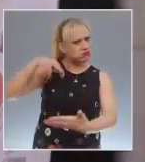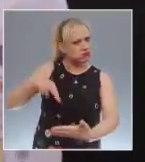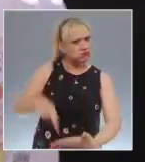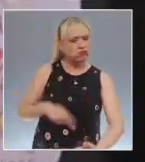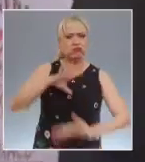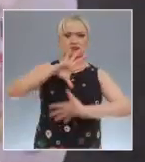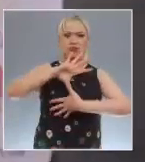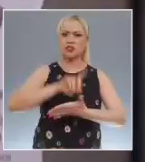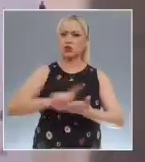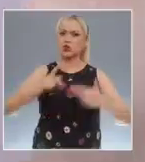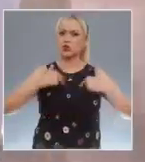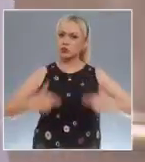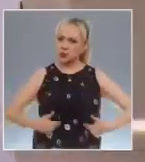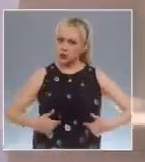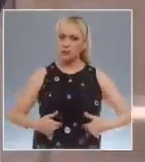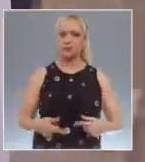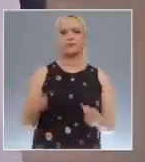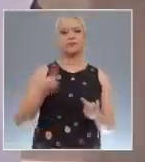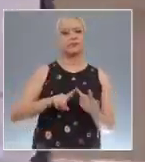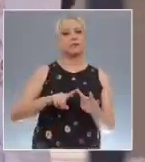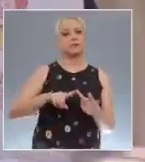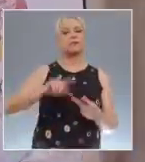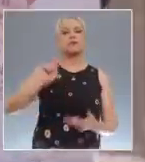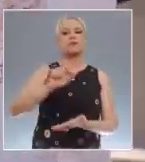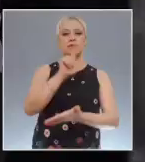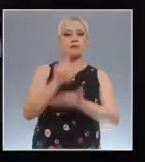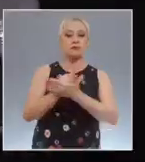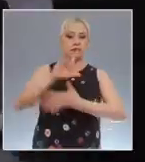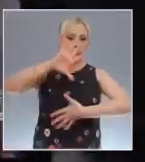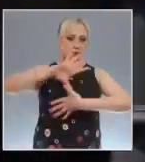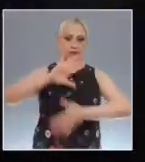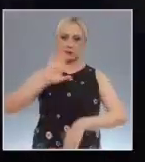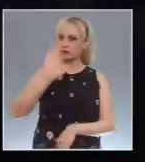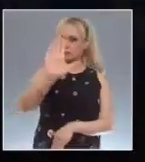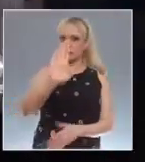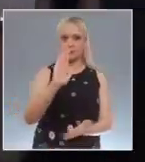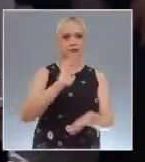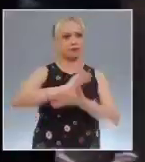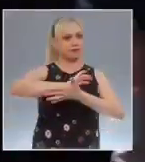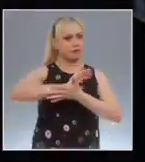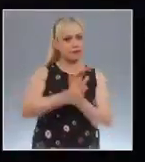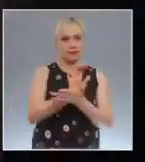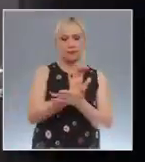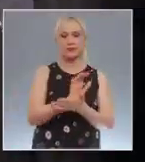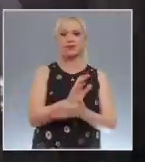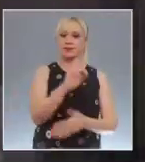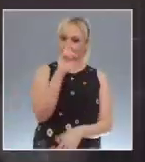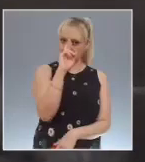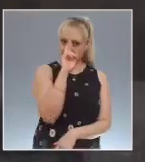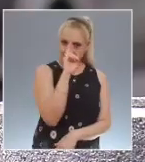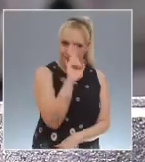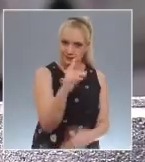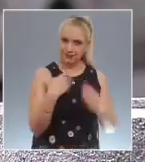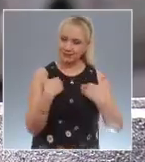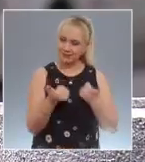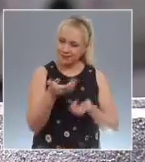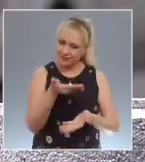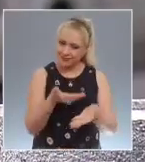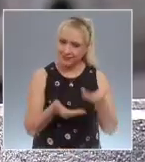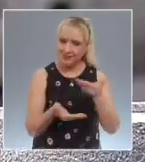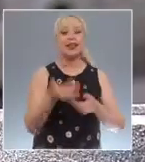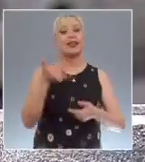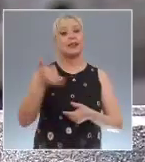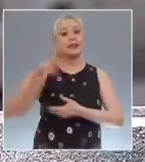Interamericana contra toda forma de discriminación e intolerancia, y la Convención Interamericana contra el Racismo, la